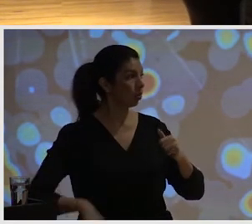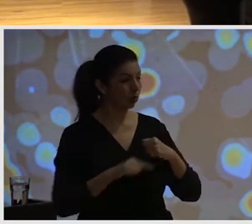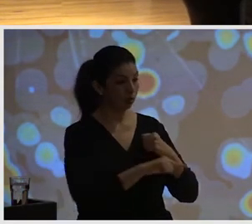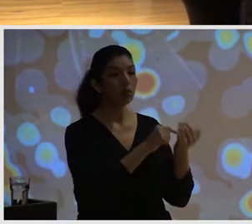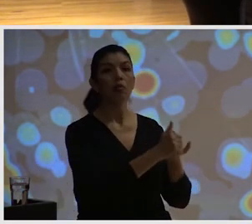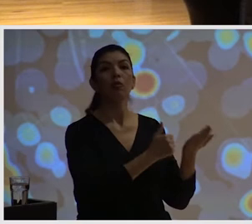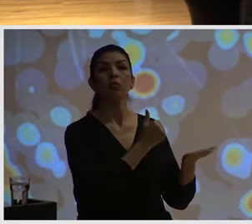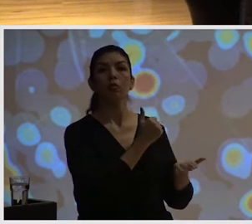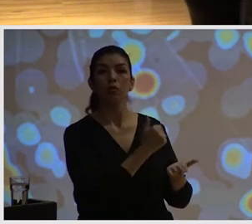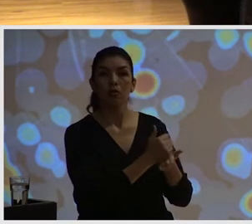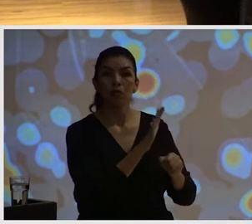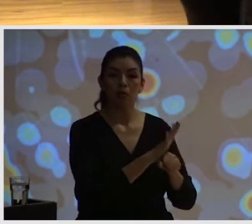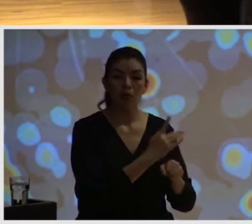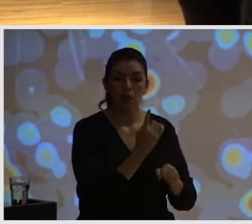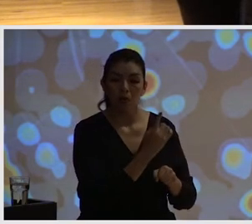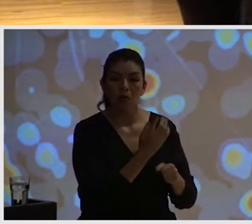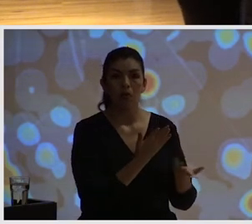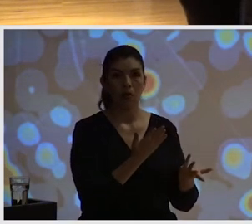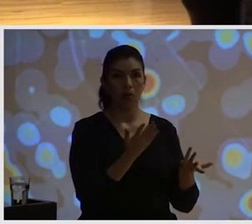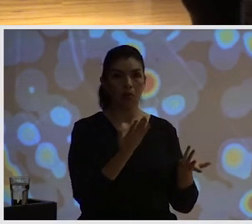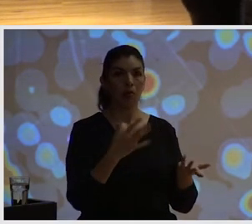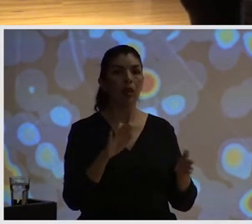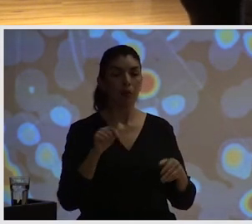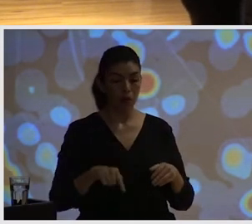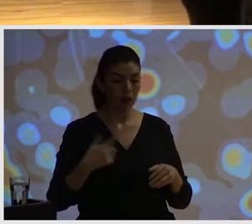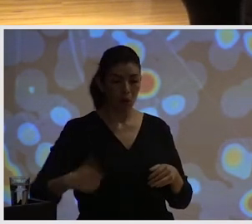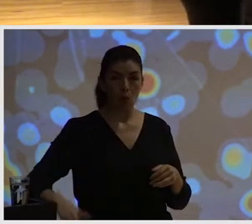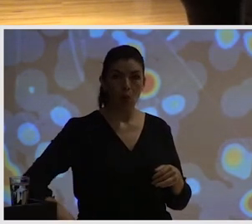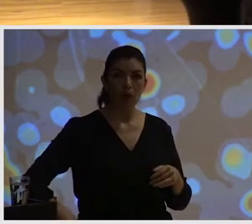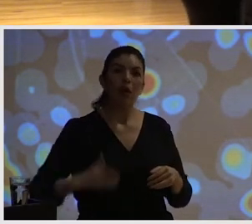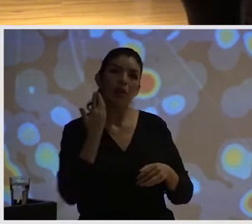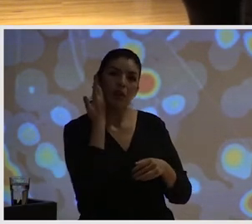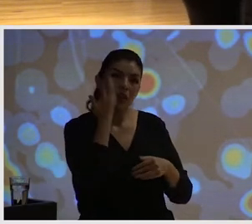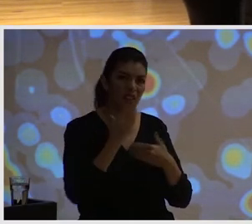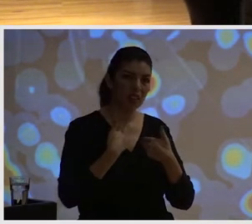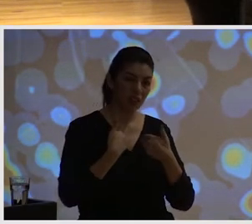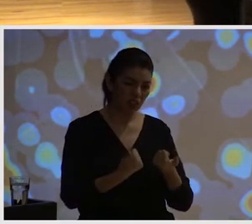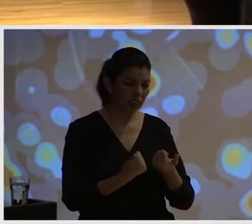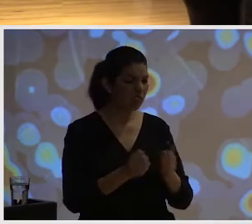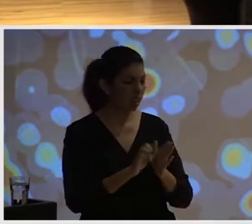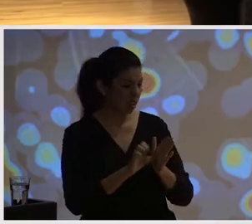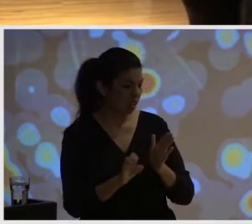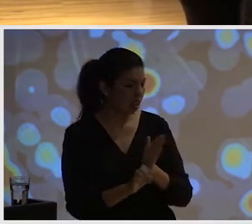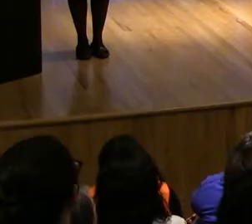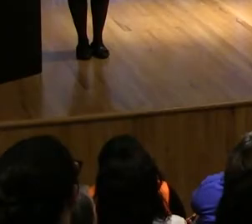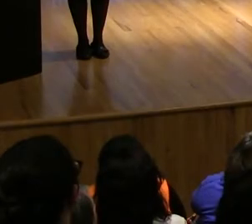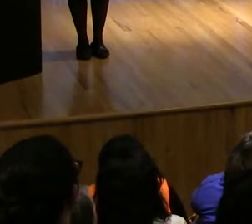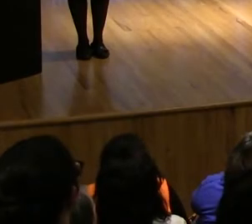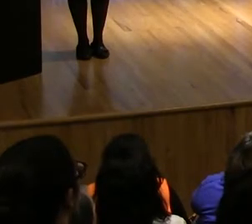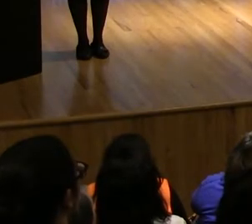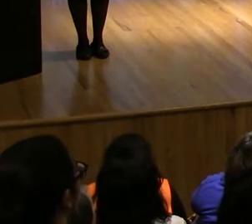el nivel de uso de los distintos espacios, quién estaba usando cuáles espacios.